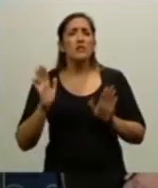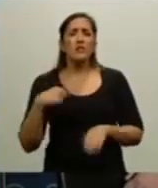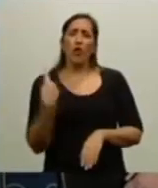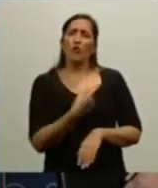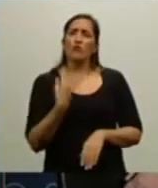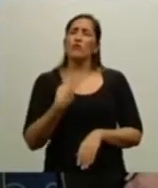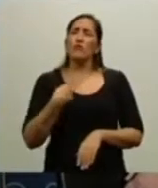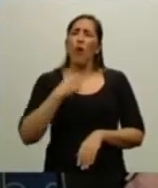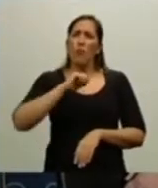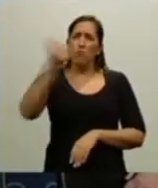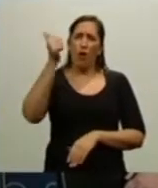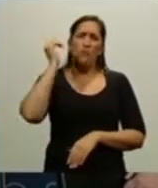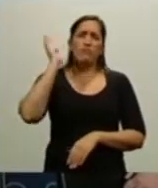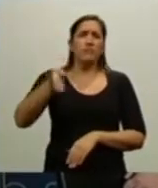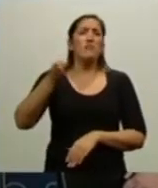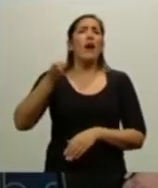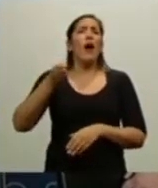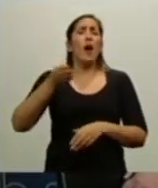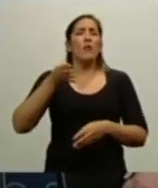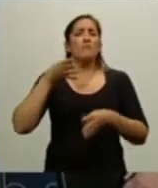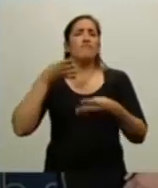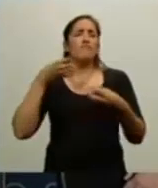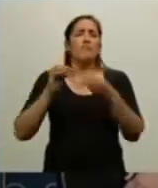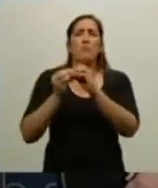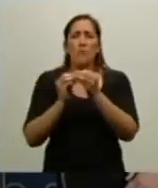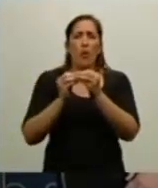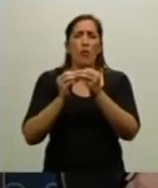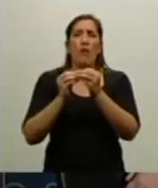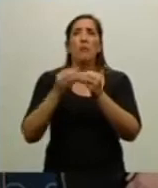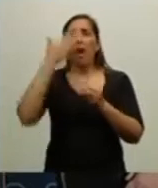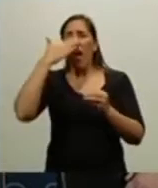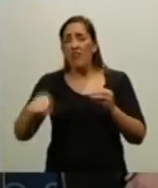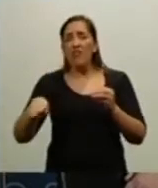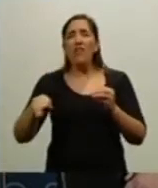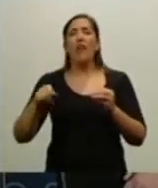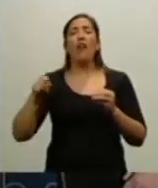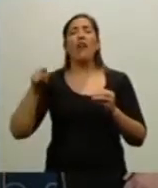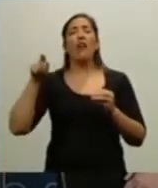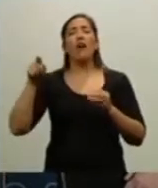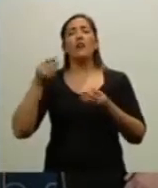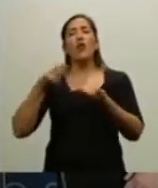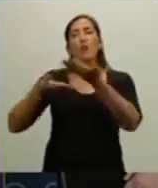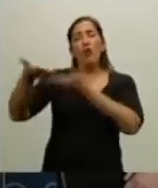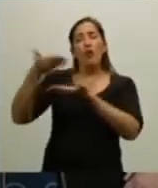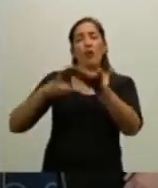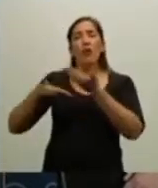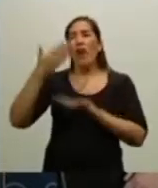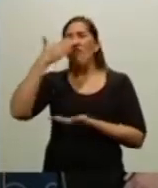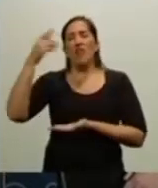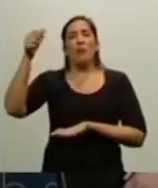ganado batallas que luego la diplomacia nos ha hecho perder por otros intereses, pero